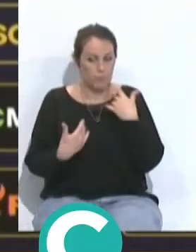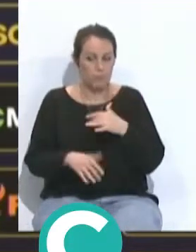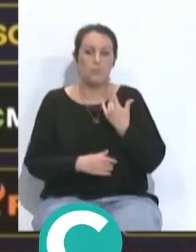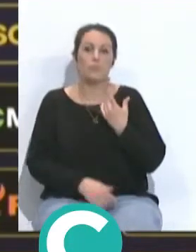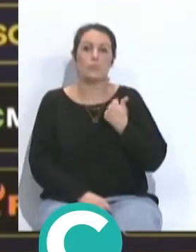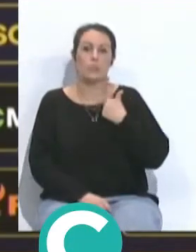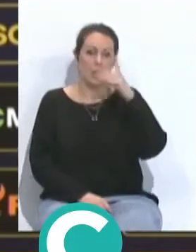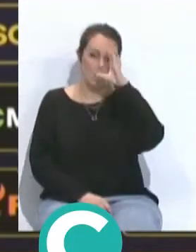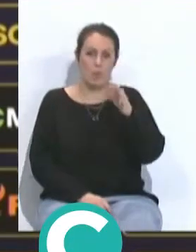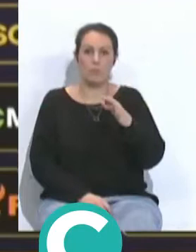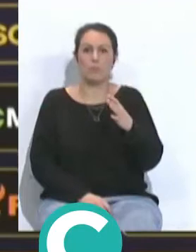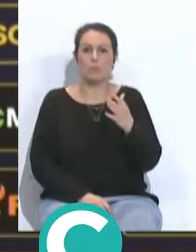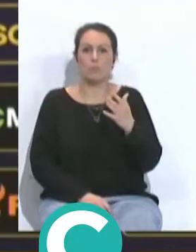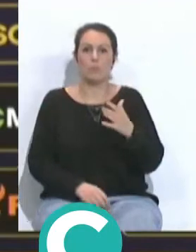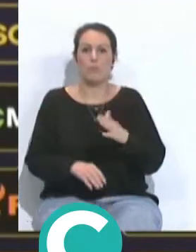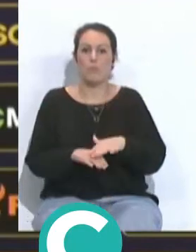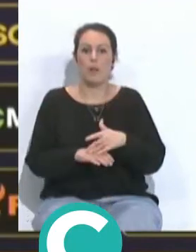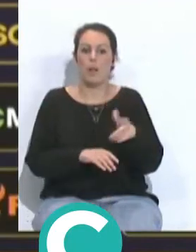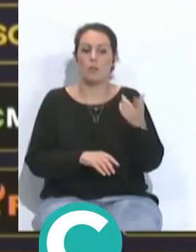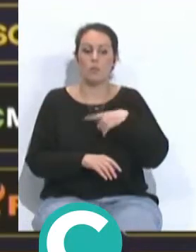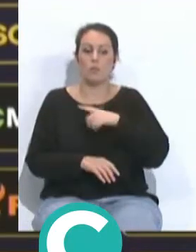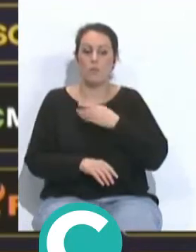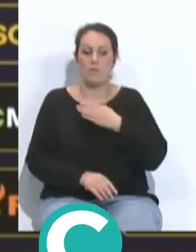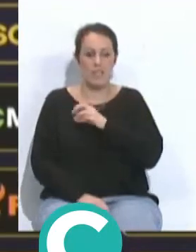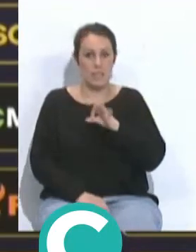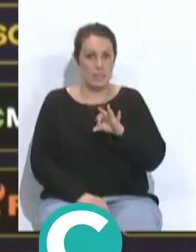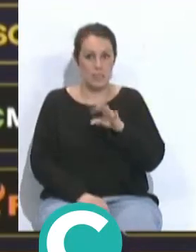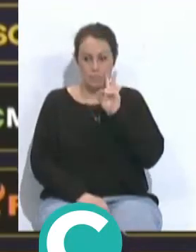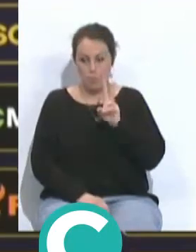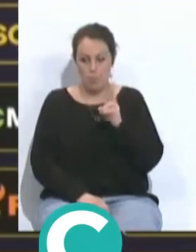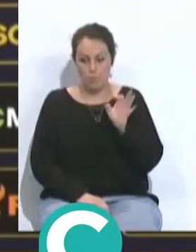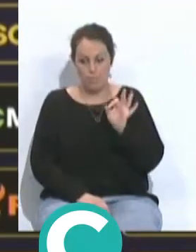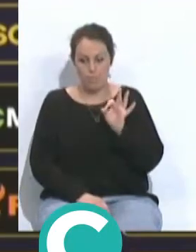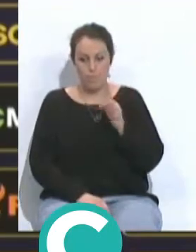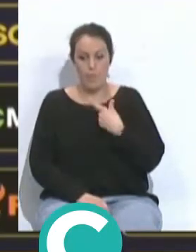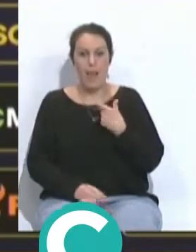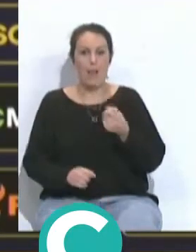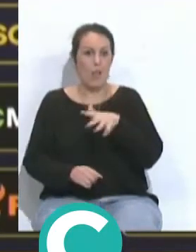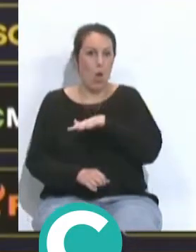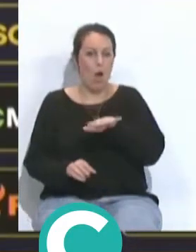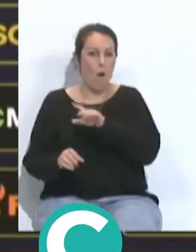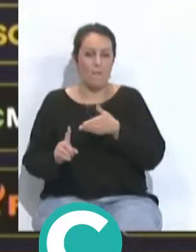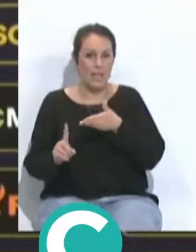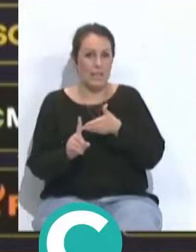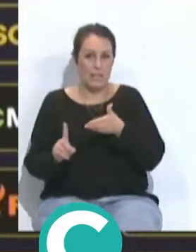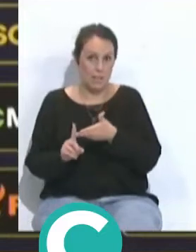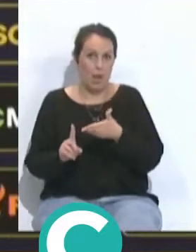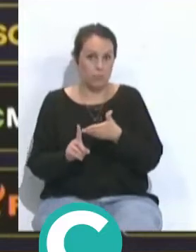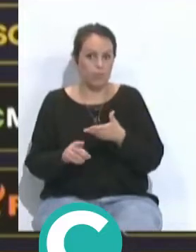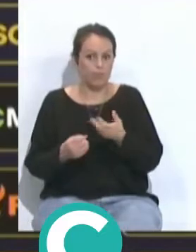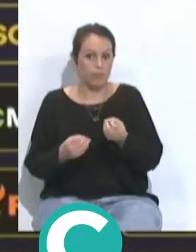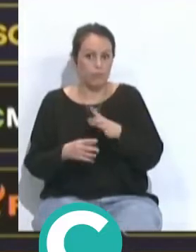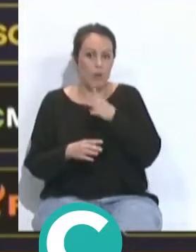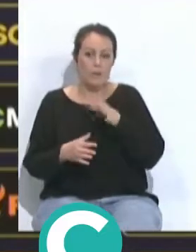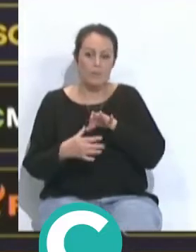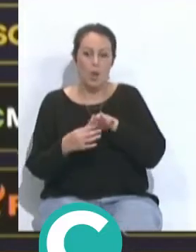que para los que vemos el Betis, está claro que acentuamos mucho más lo que la parcela ofensiva, porque al final se asocian muy